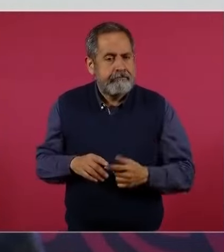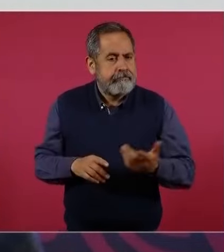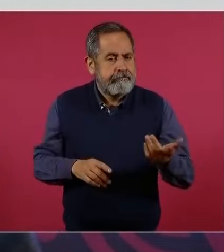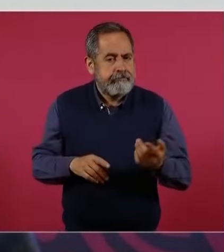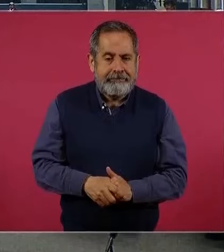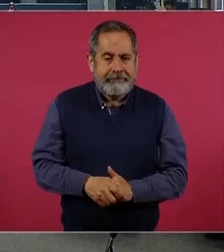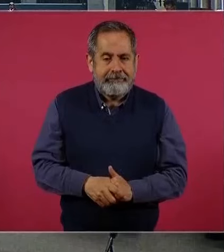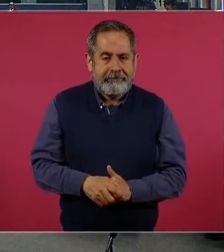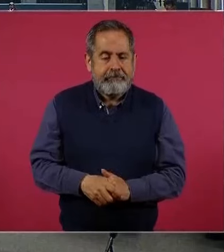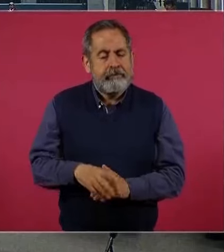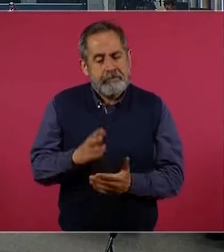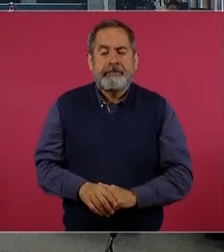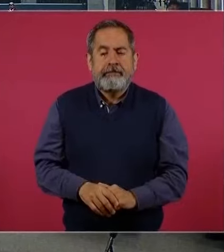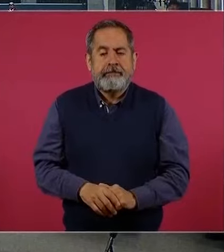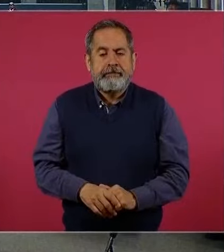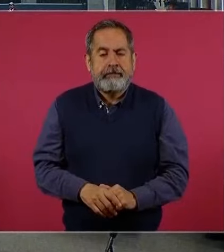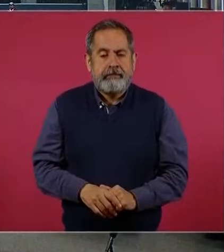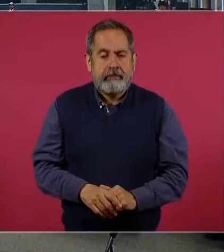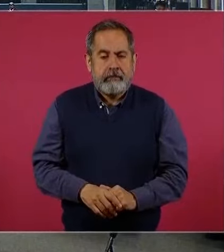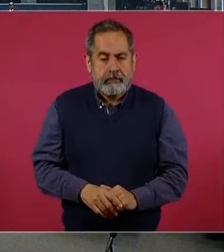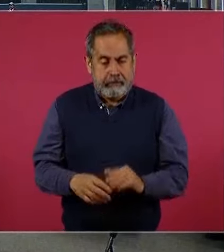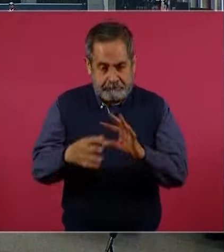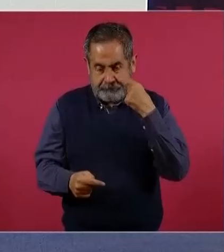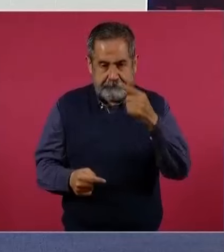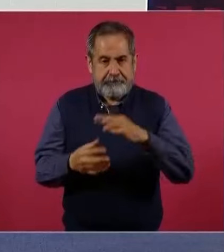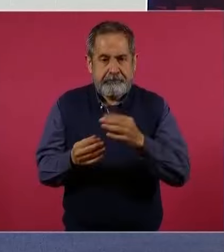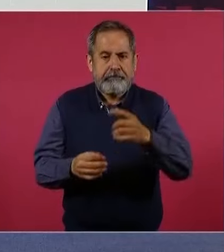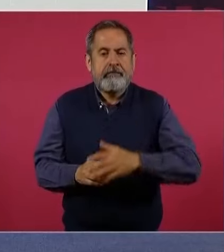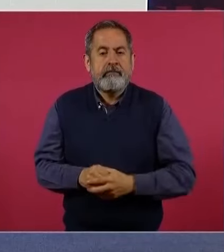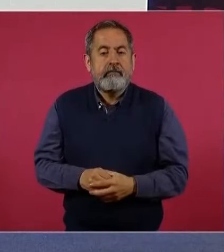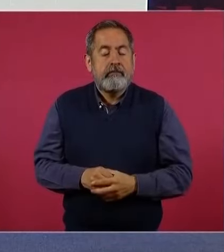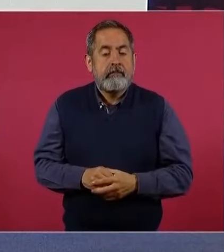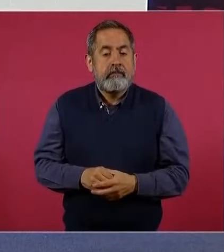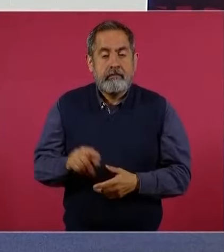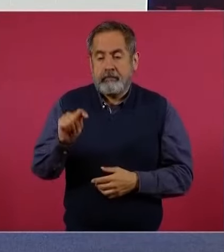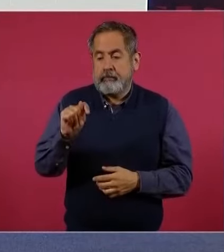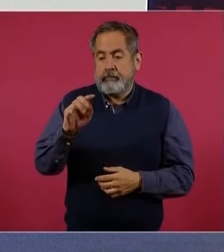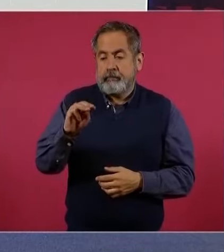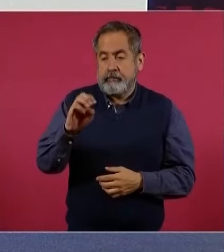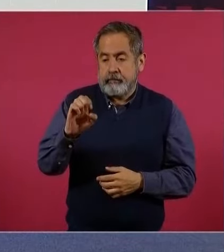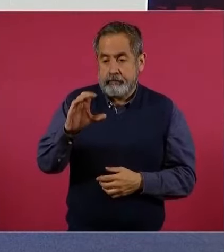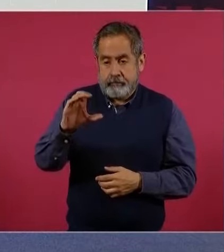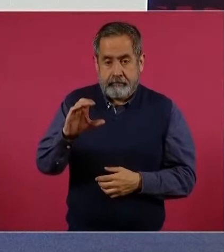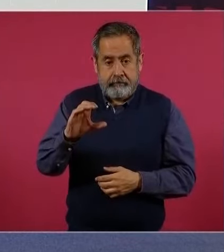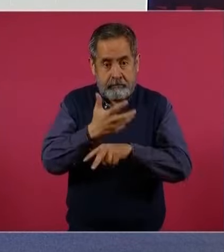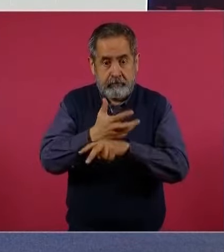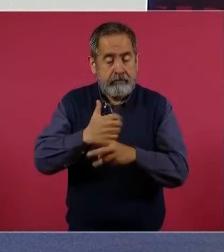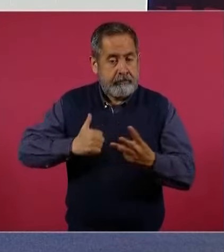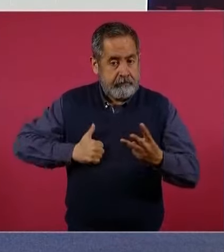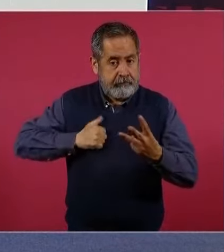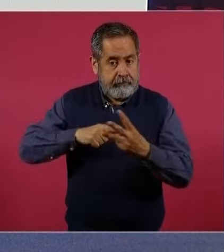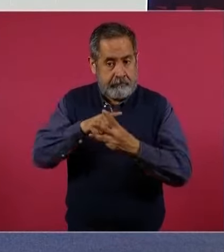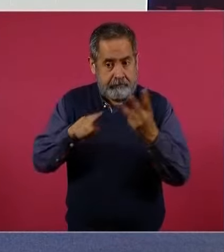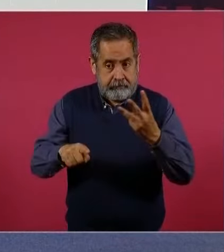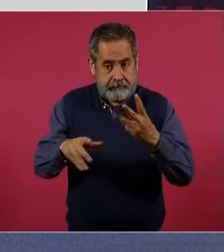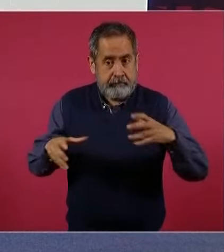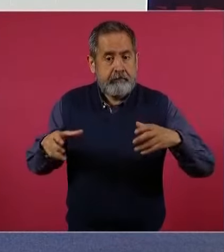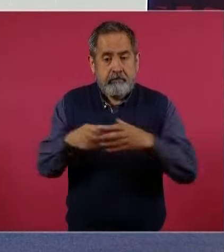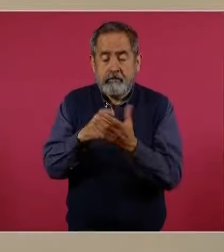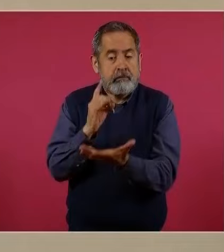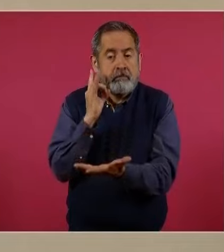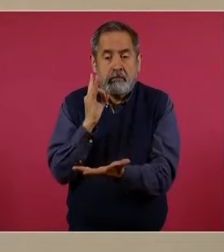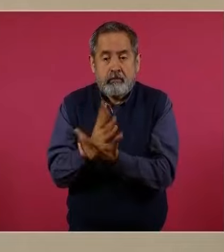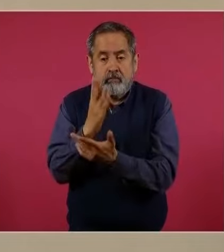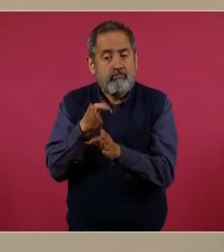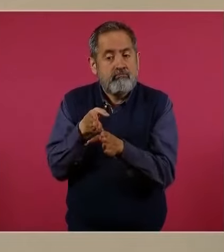asesores. Por otro lado, en términos generales, el tratado entre México, Estados Unidos y Canadá es la única opción